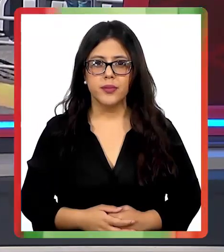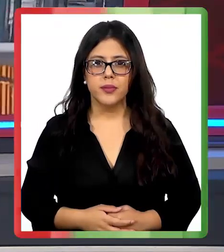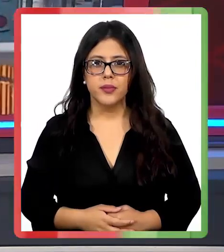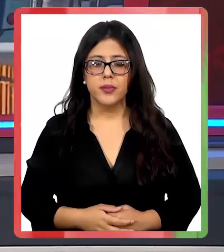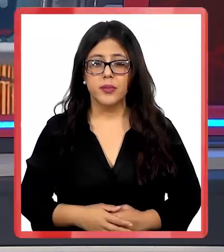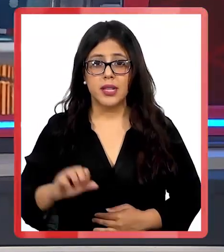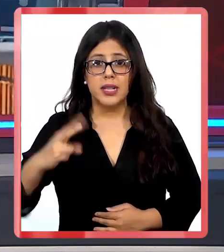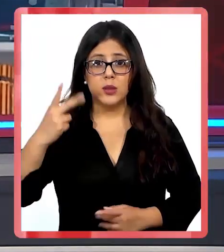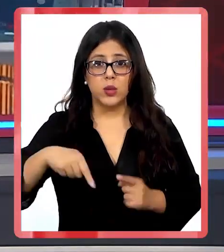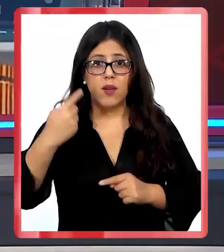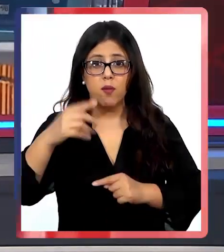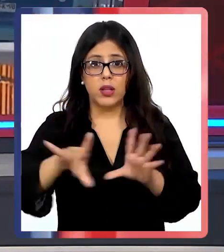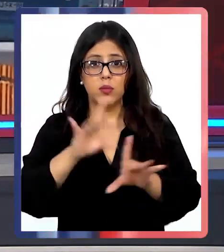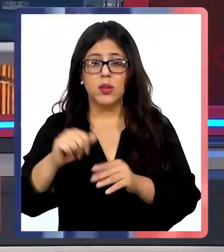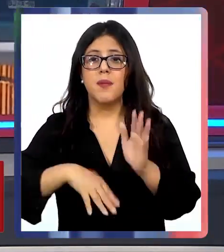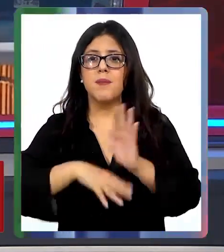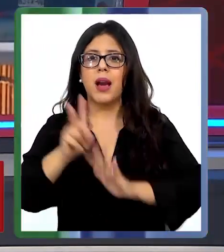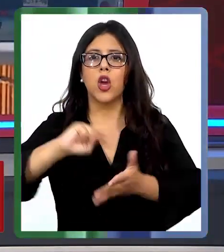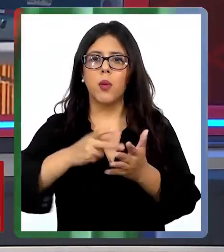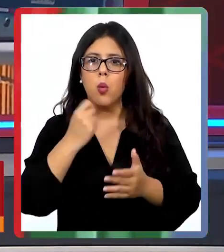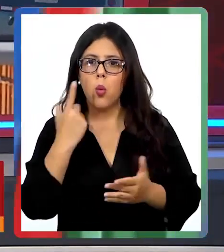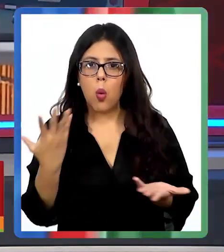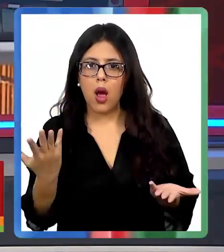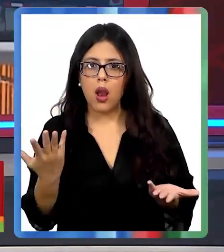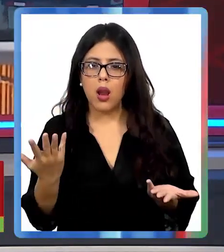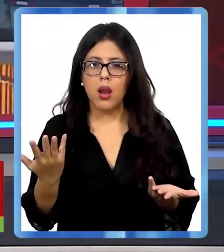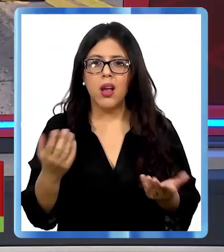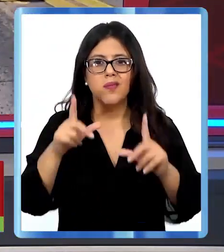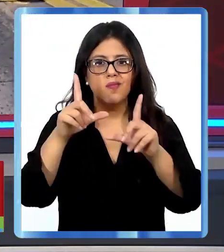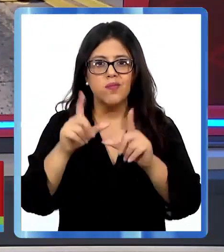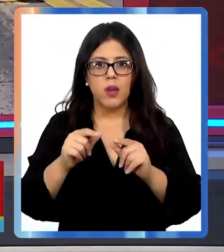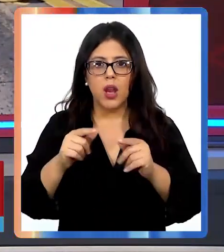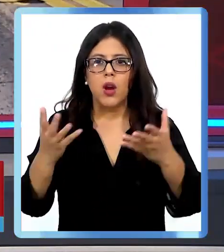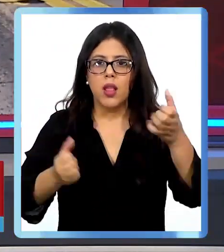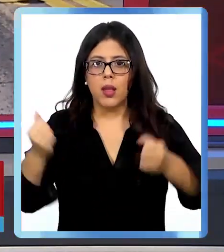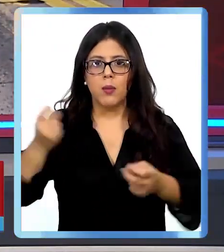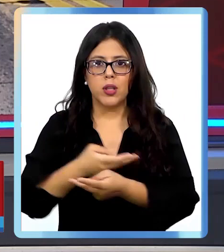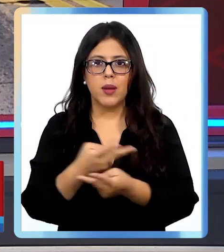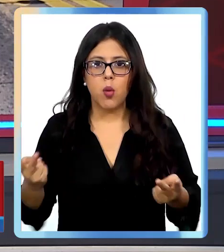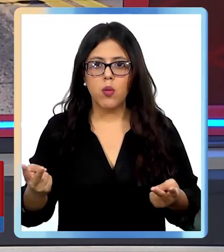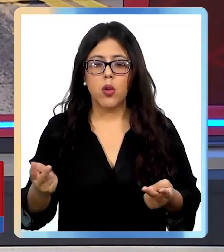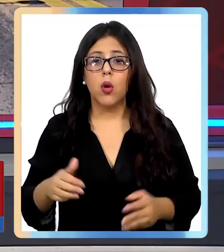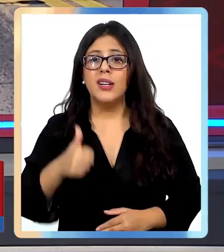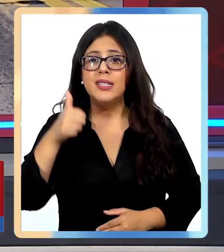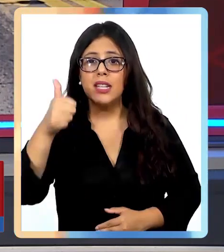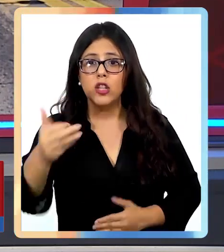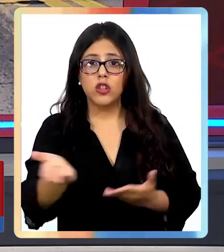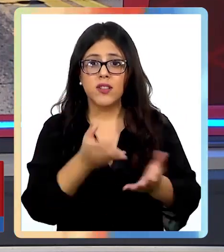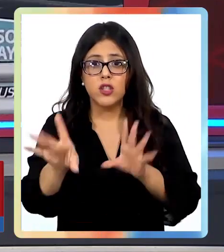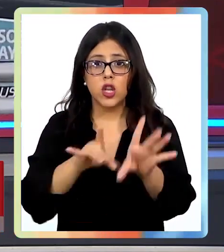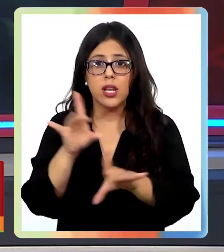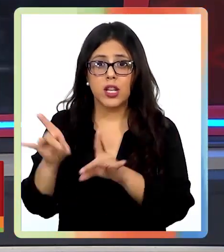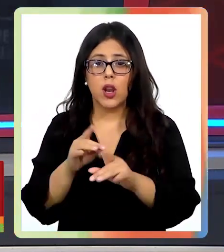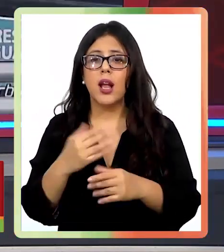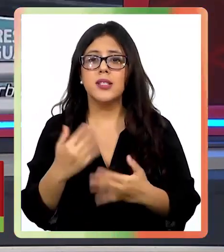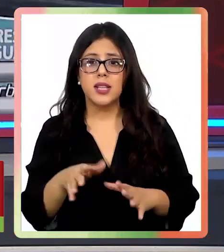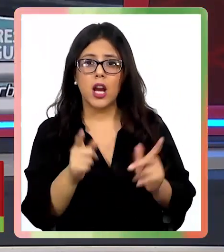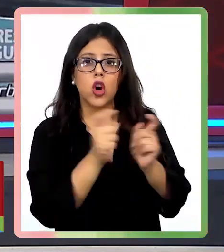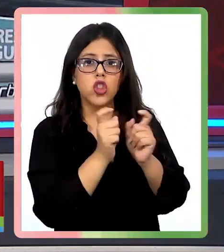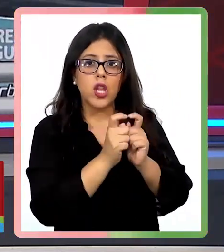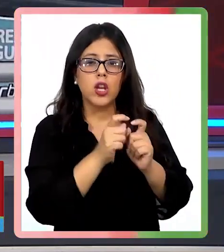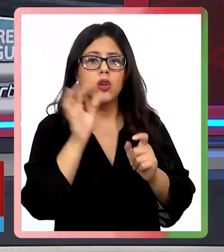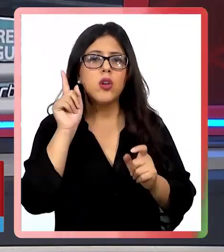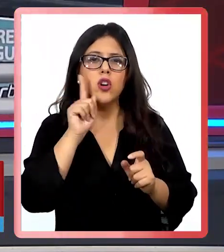Durante esta segunda vuelta el mayor problema fue la ausencia de transporte público. El propio director del Servicio Electoral se